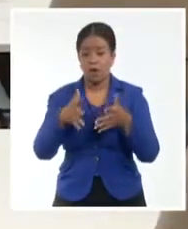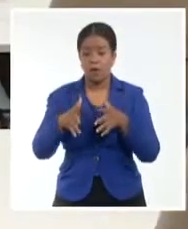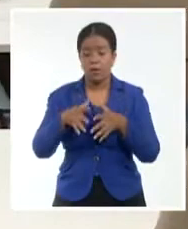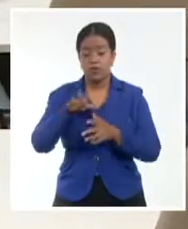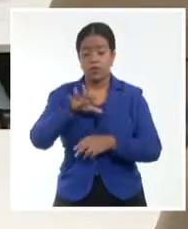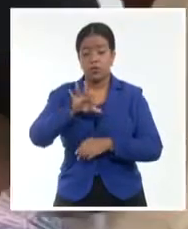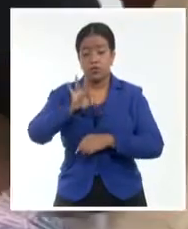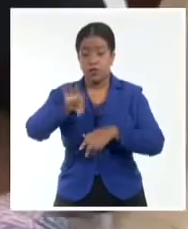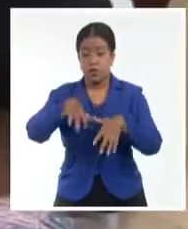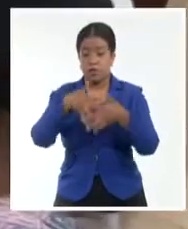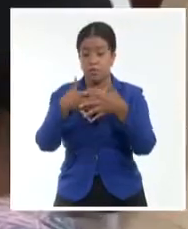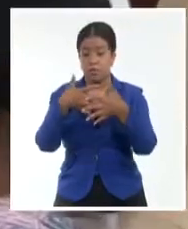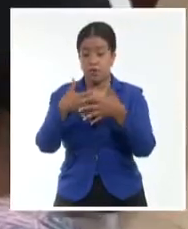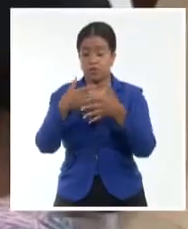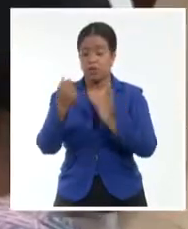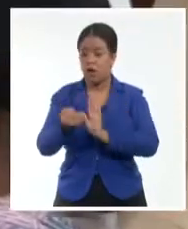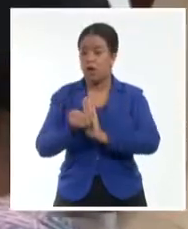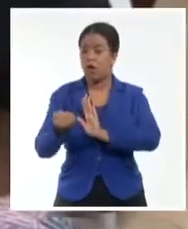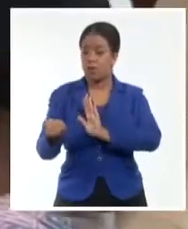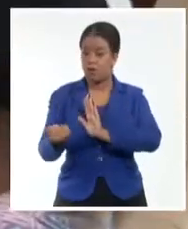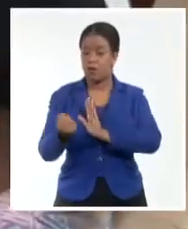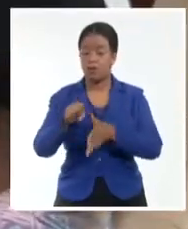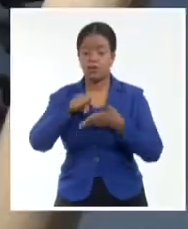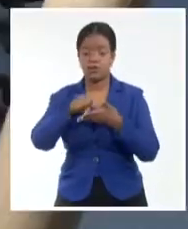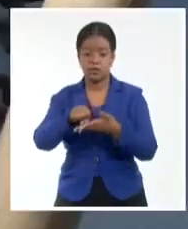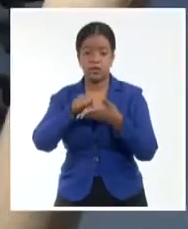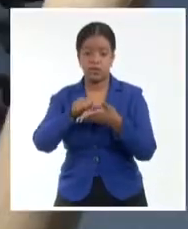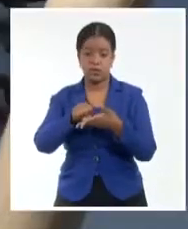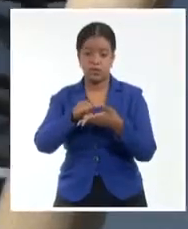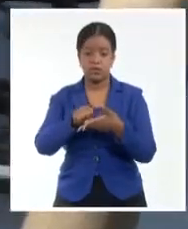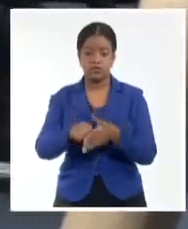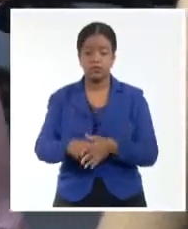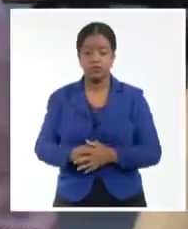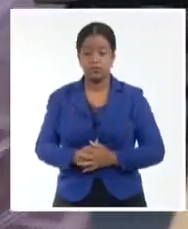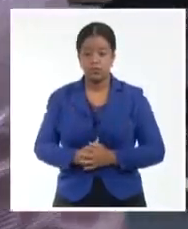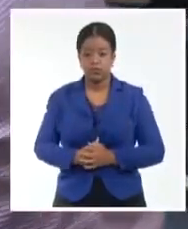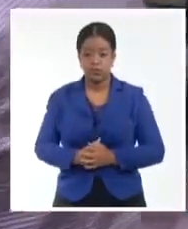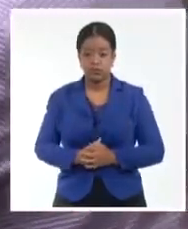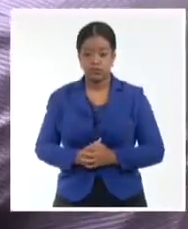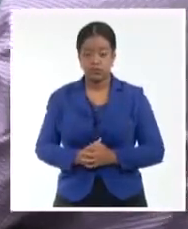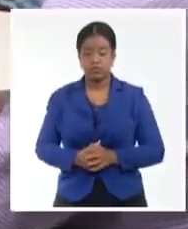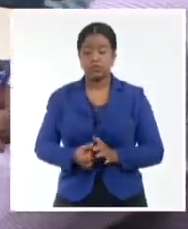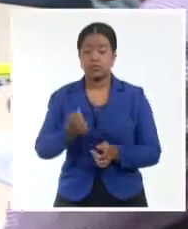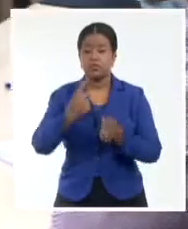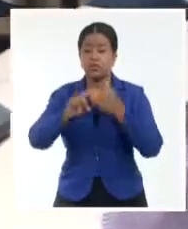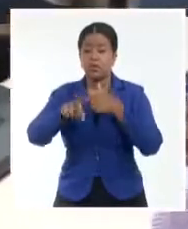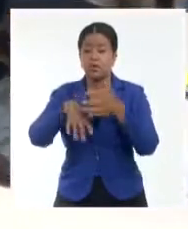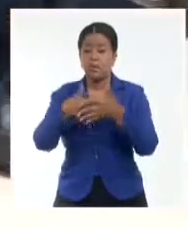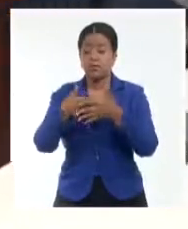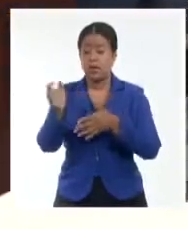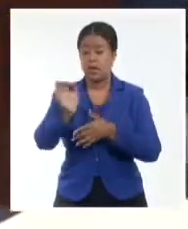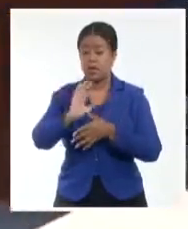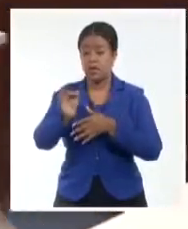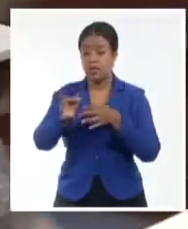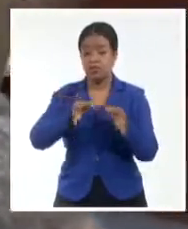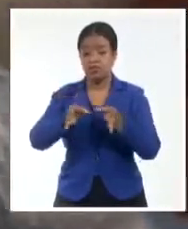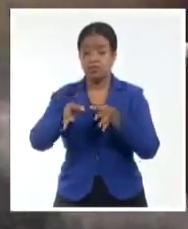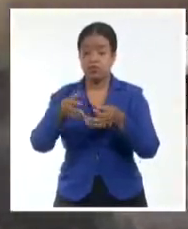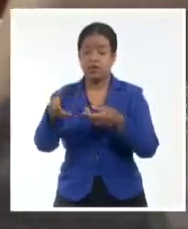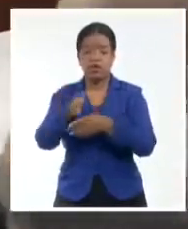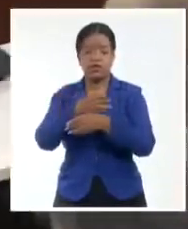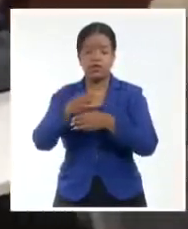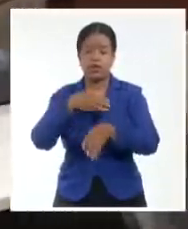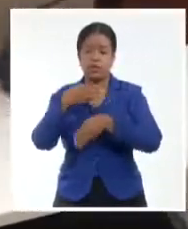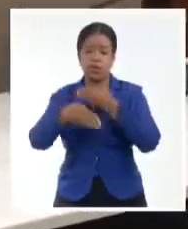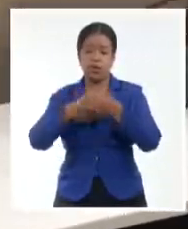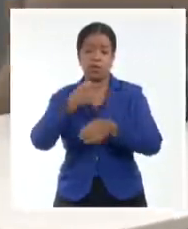empresas han sido aprobadas para prestar este tipo de actividad. Una parte aún no están activas por diferentes razones, entre